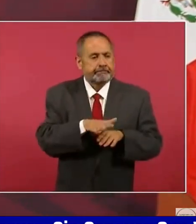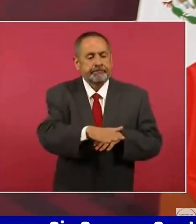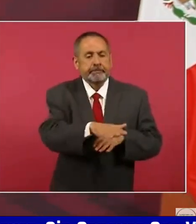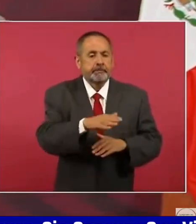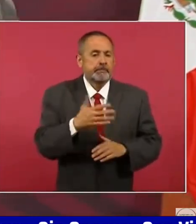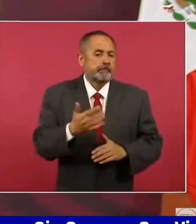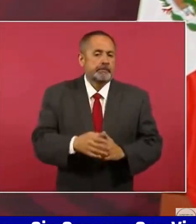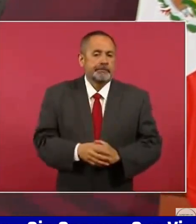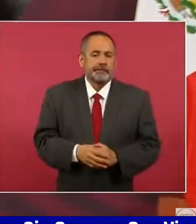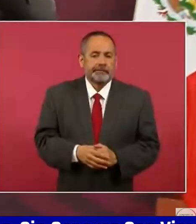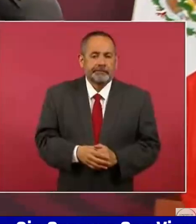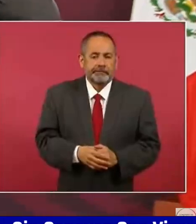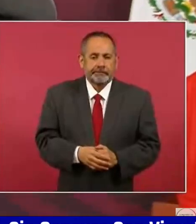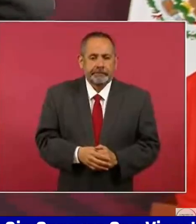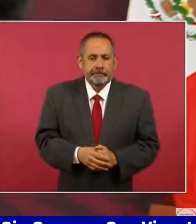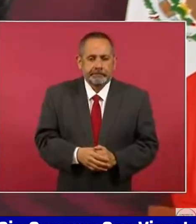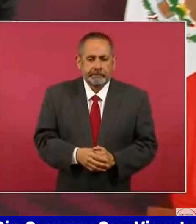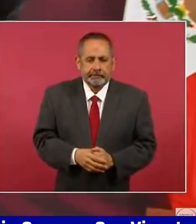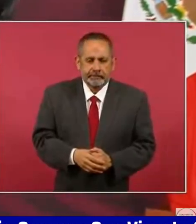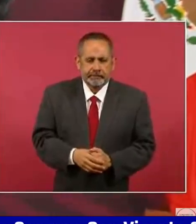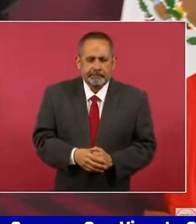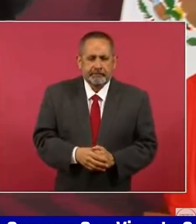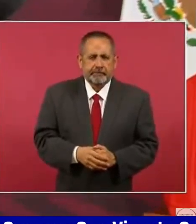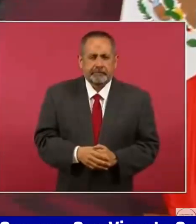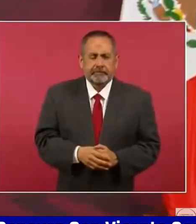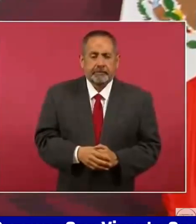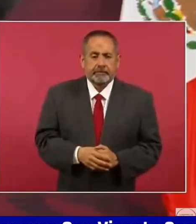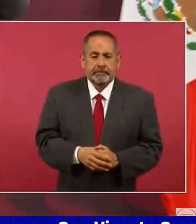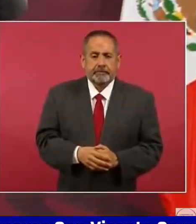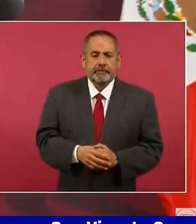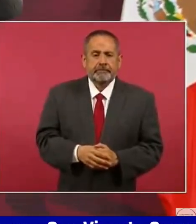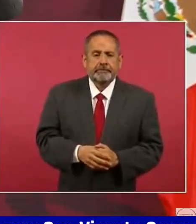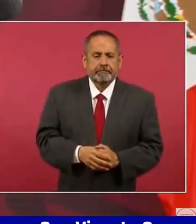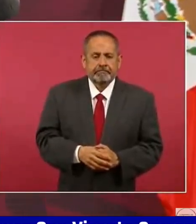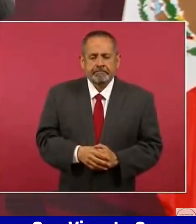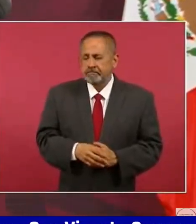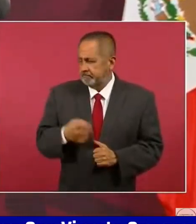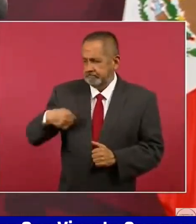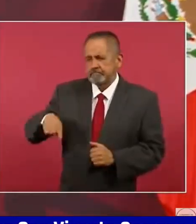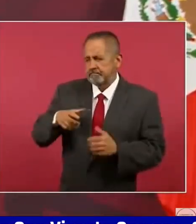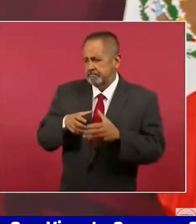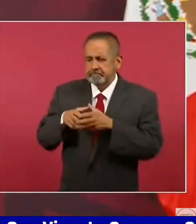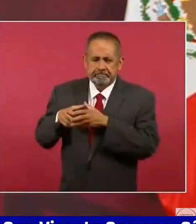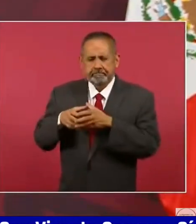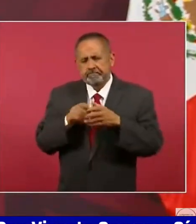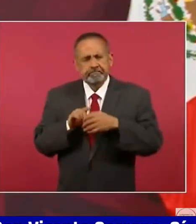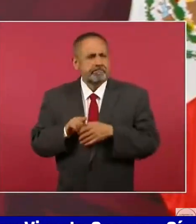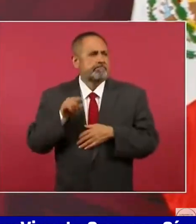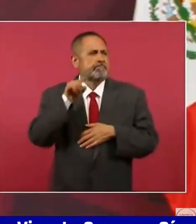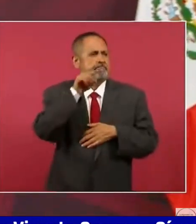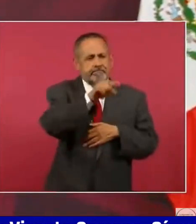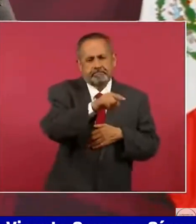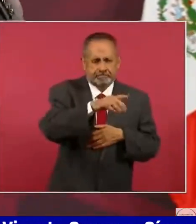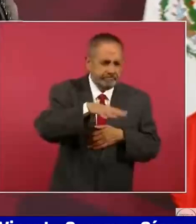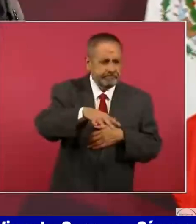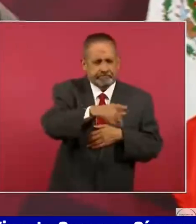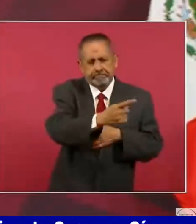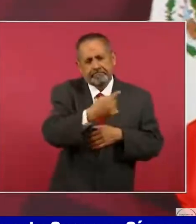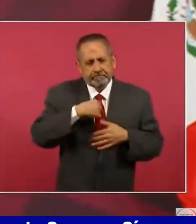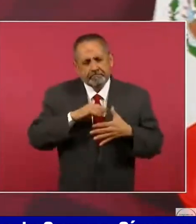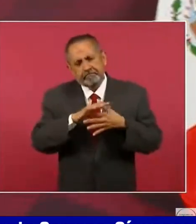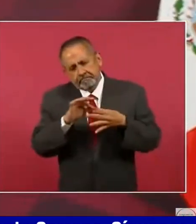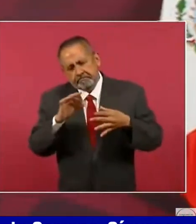Y vamos hasta allá y nos explican cómo van.